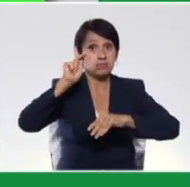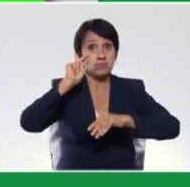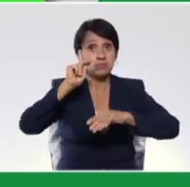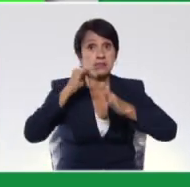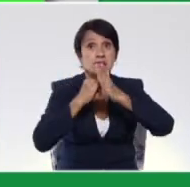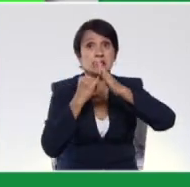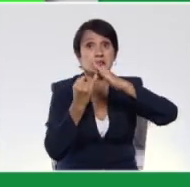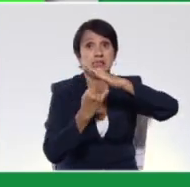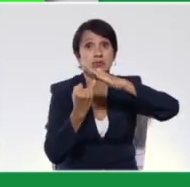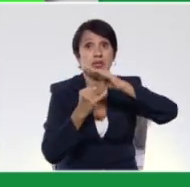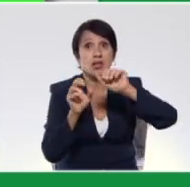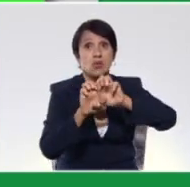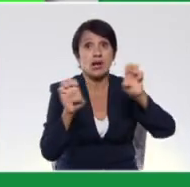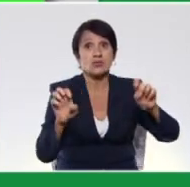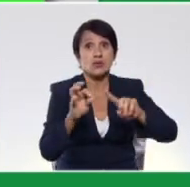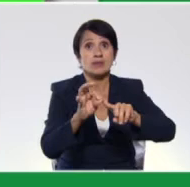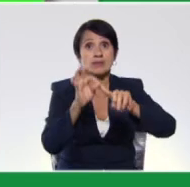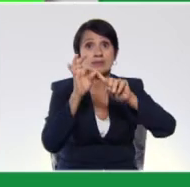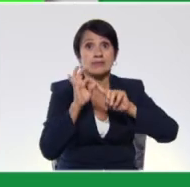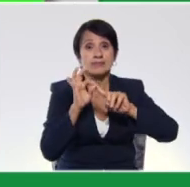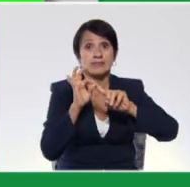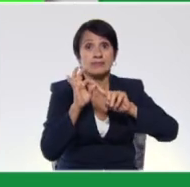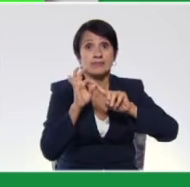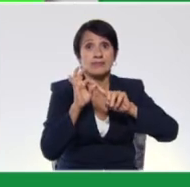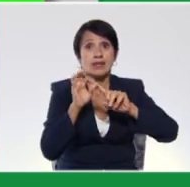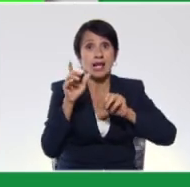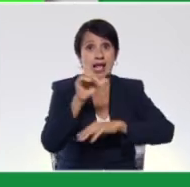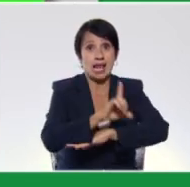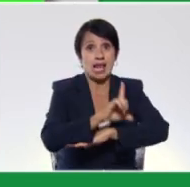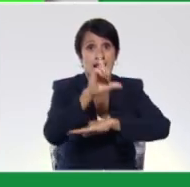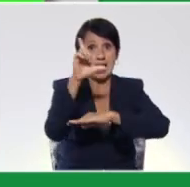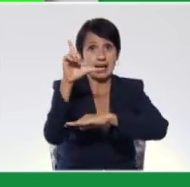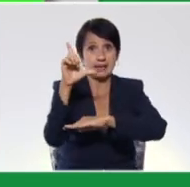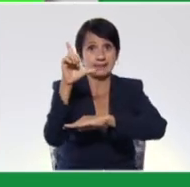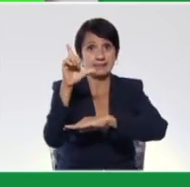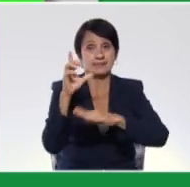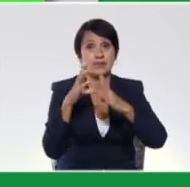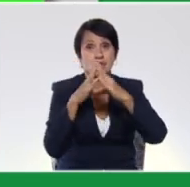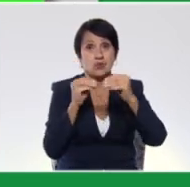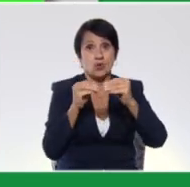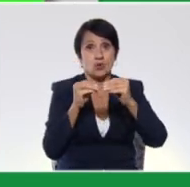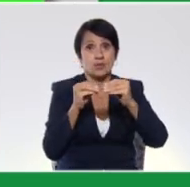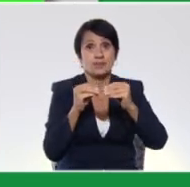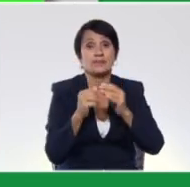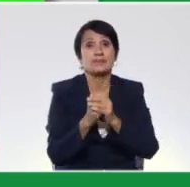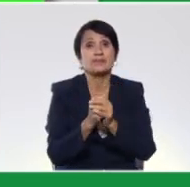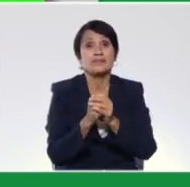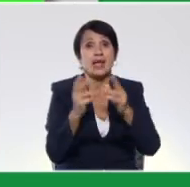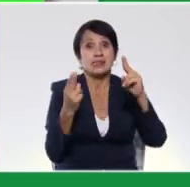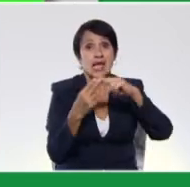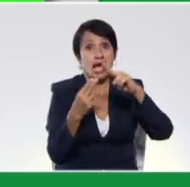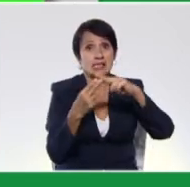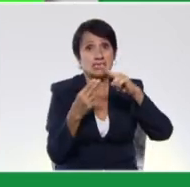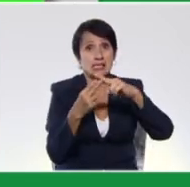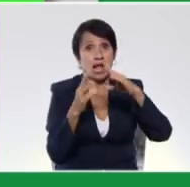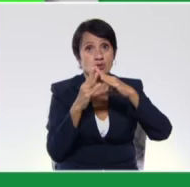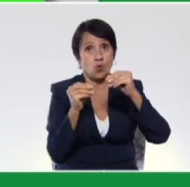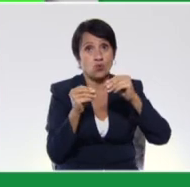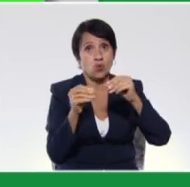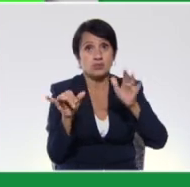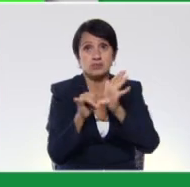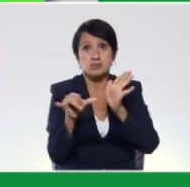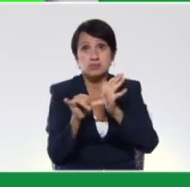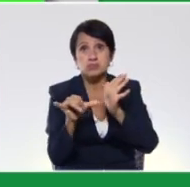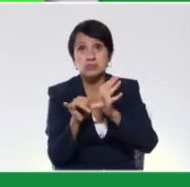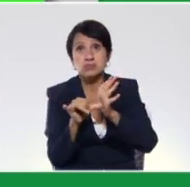Instituto de Educación Especial Dublas Cacique en Capacho Nuevo Independencia Estado Táchira. En esta oportunidad